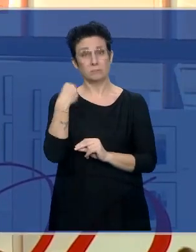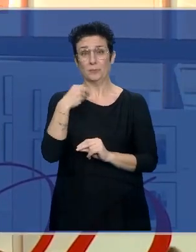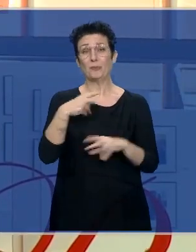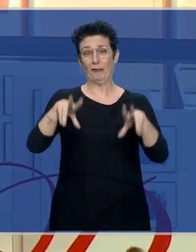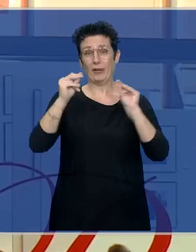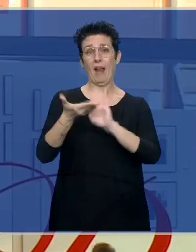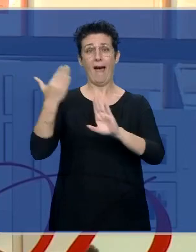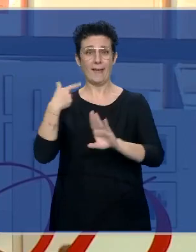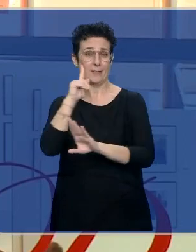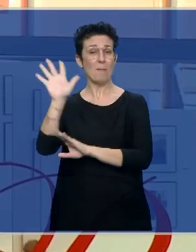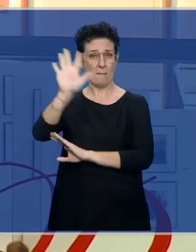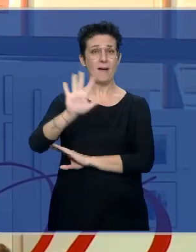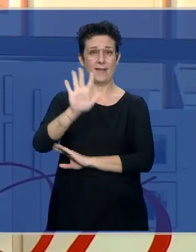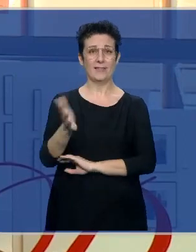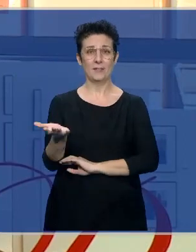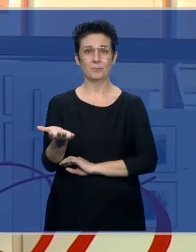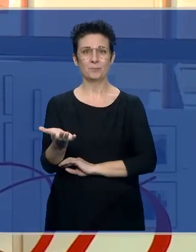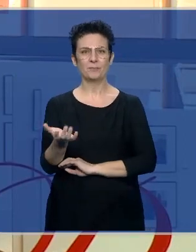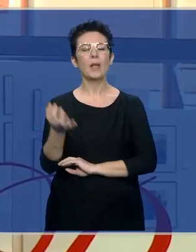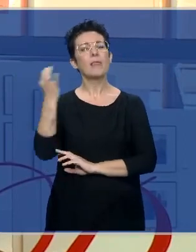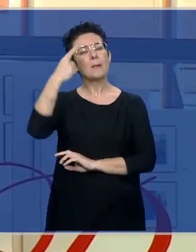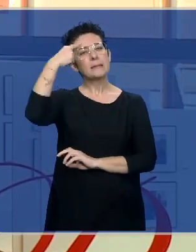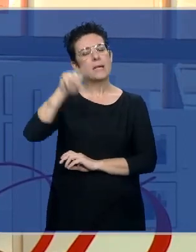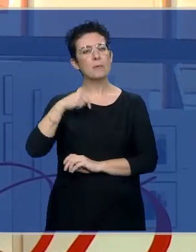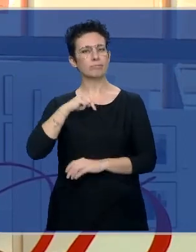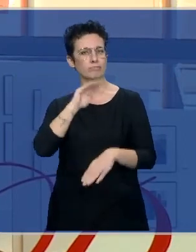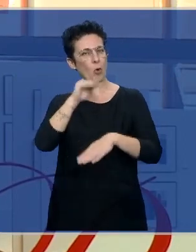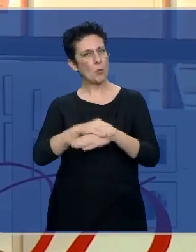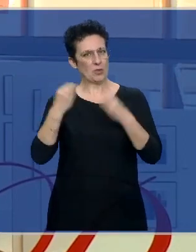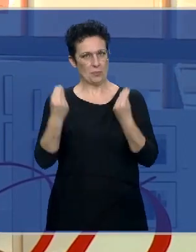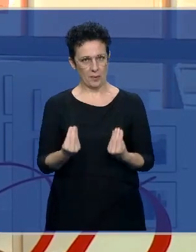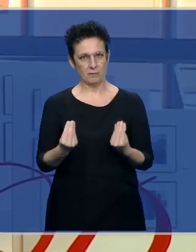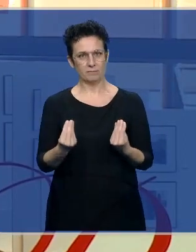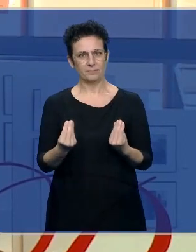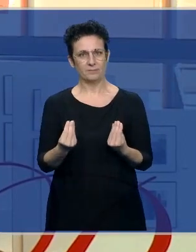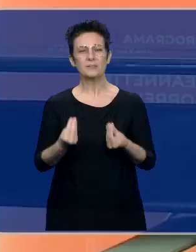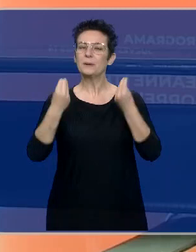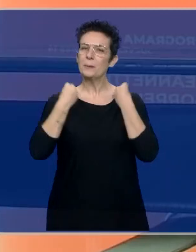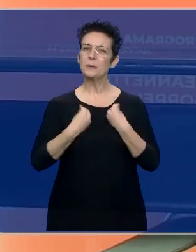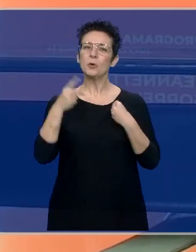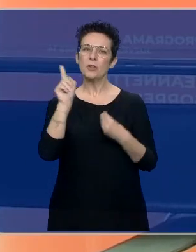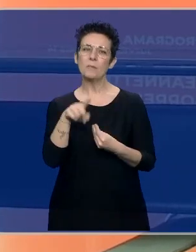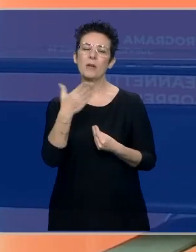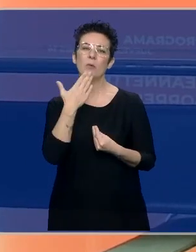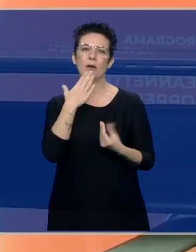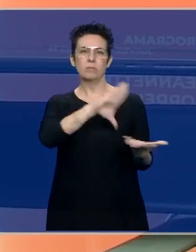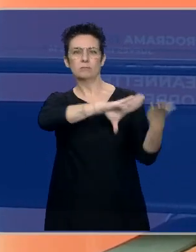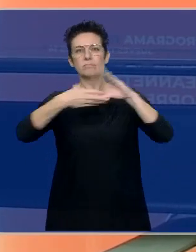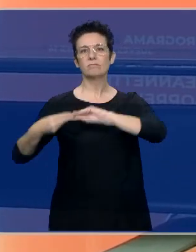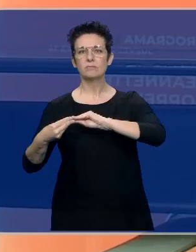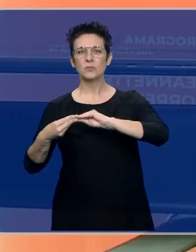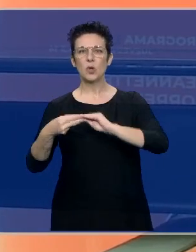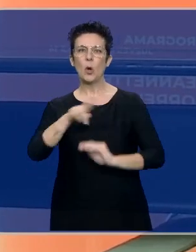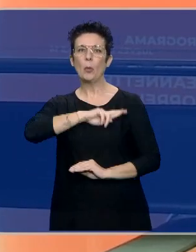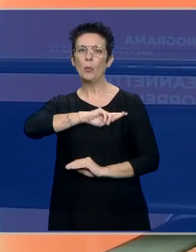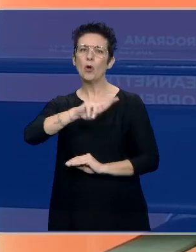¿sabes? Entonces, yo creo que hay que saber estar, ¿no? Y lo mismo que el caso de Vox, que